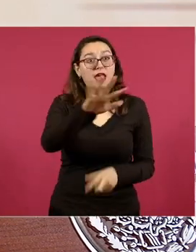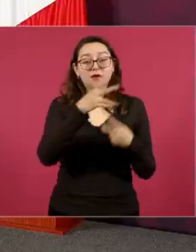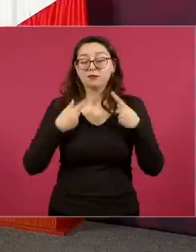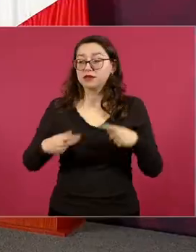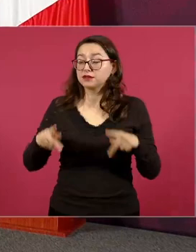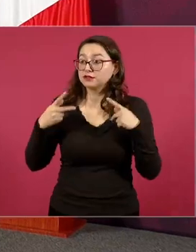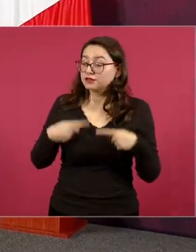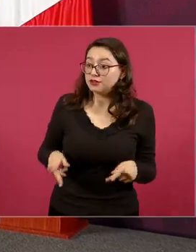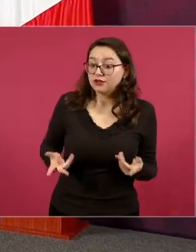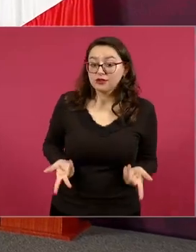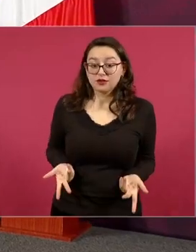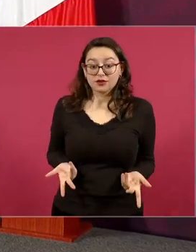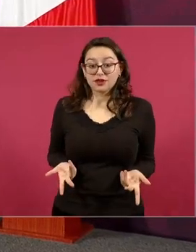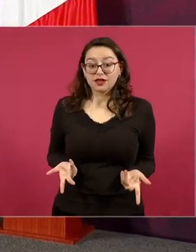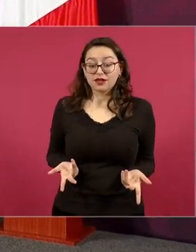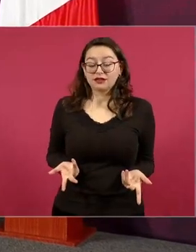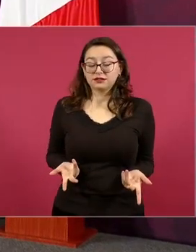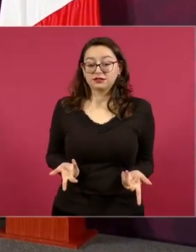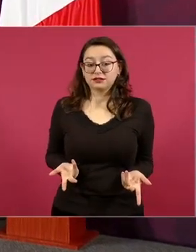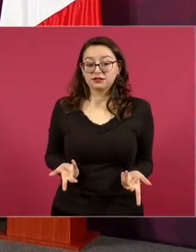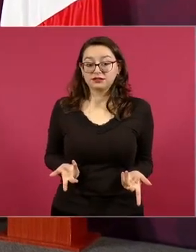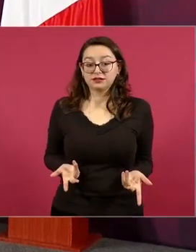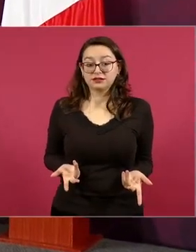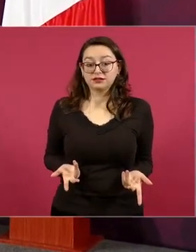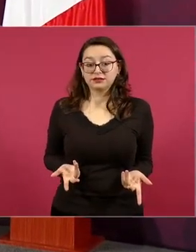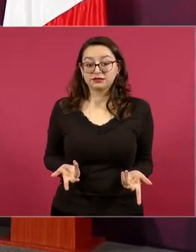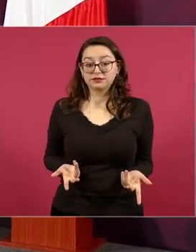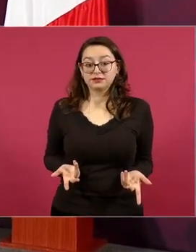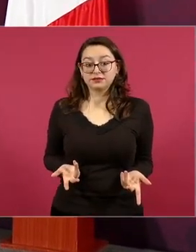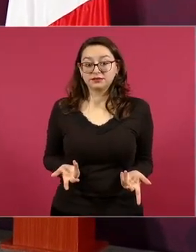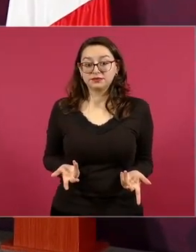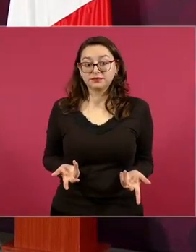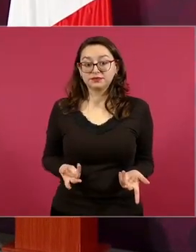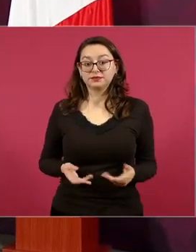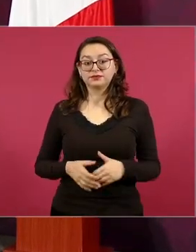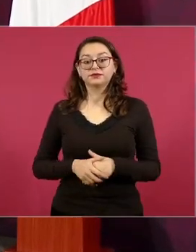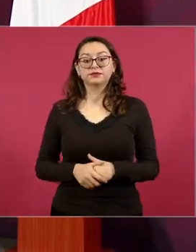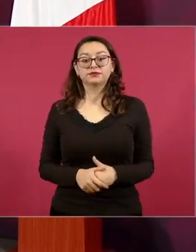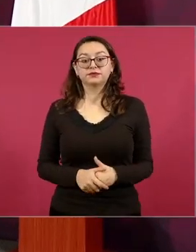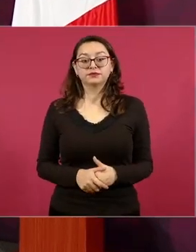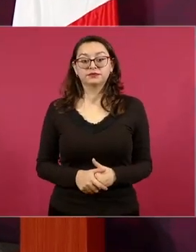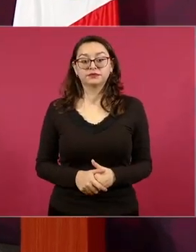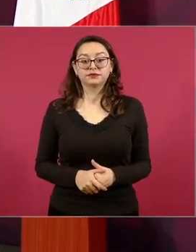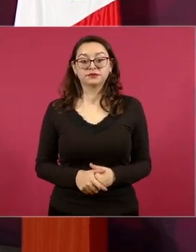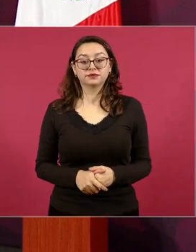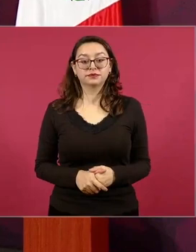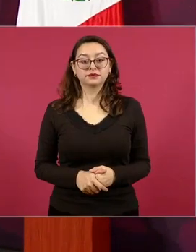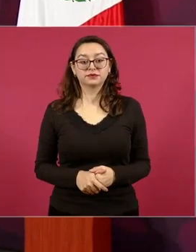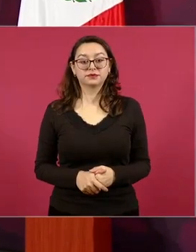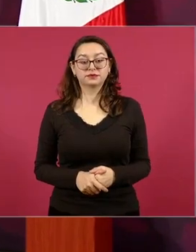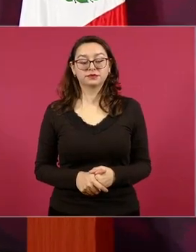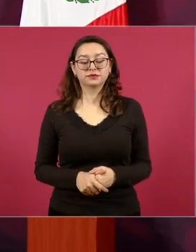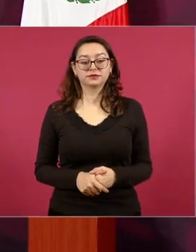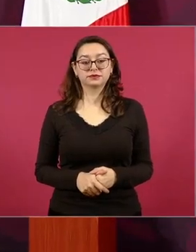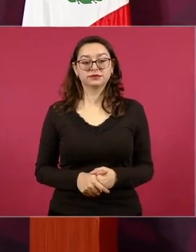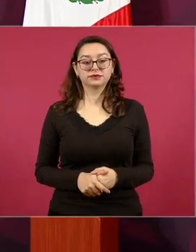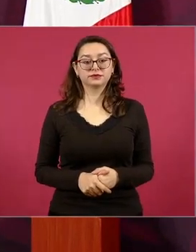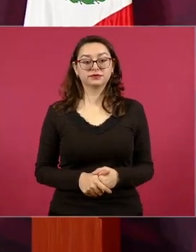en el periodo neoliberal ni en los últimos tiempos nada